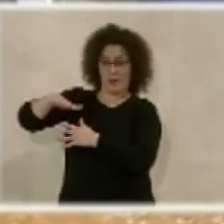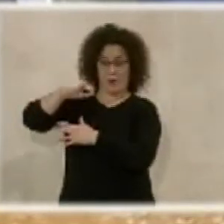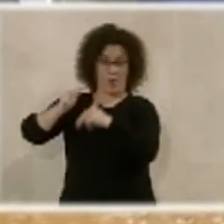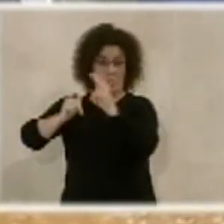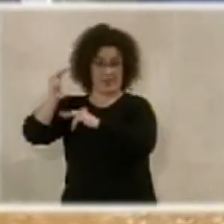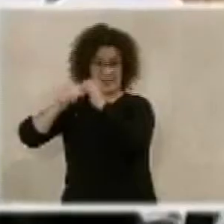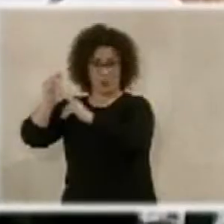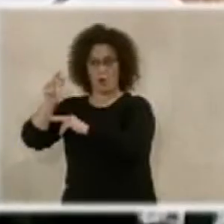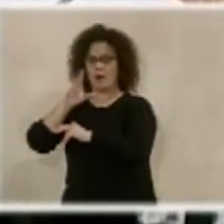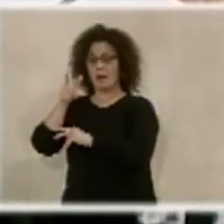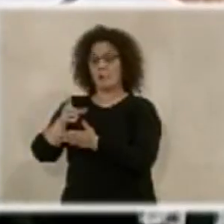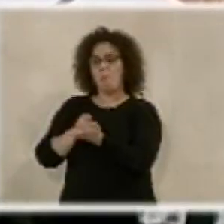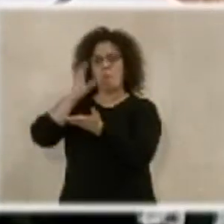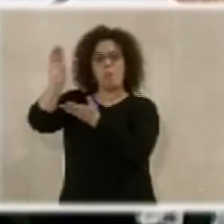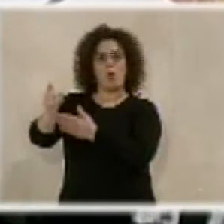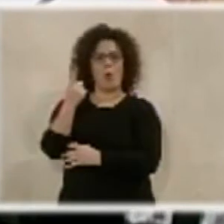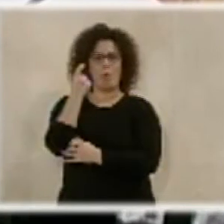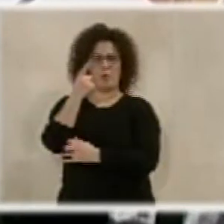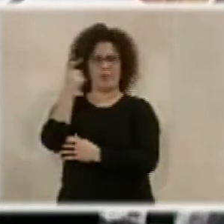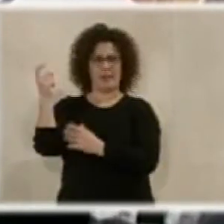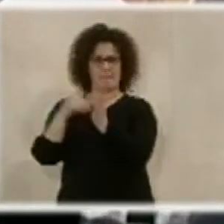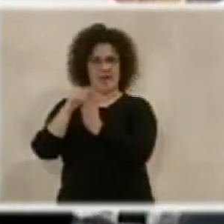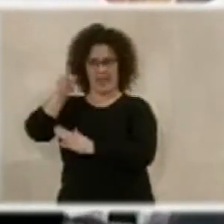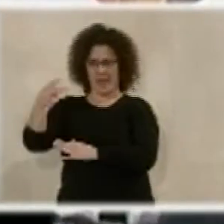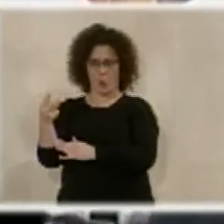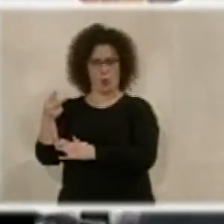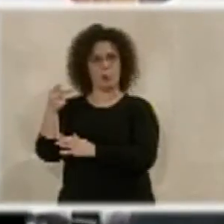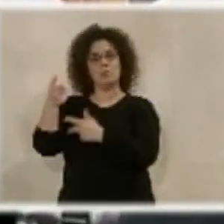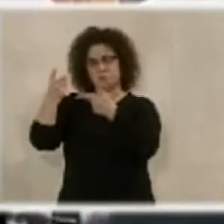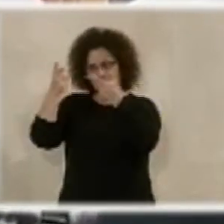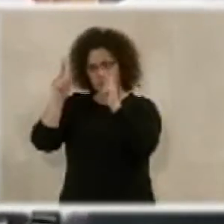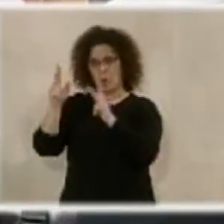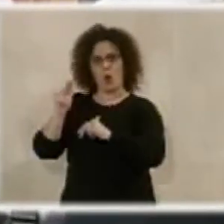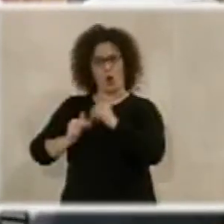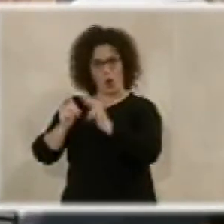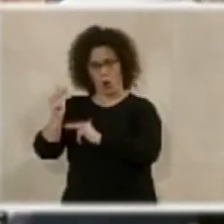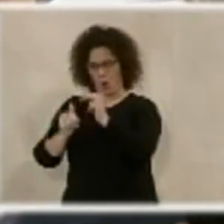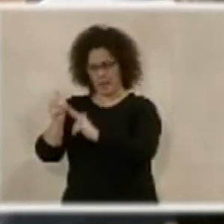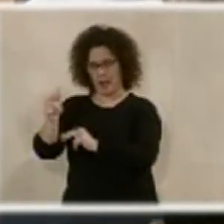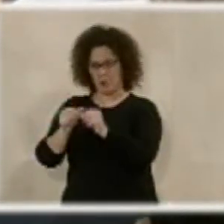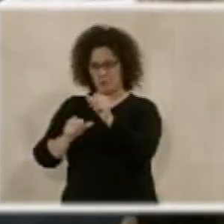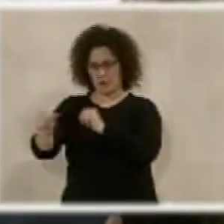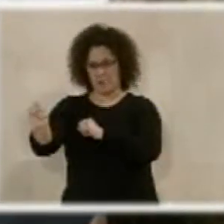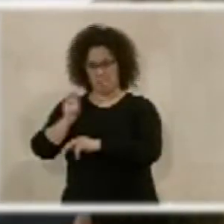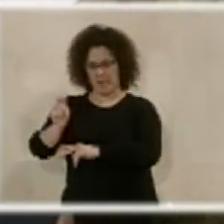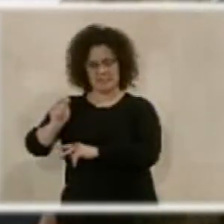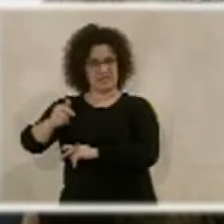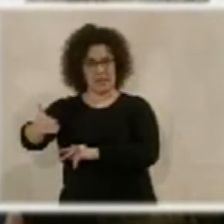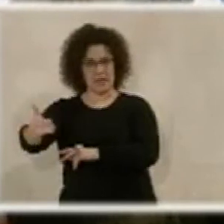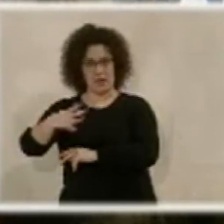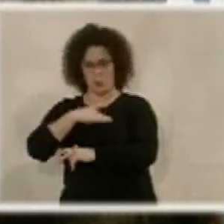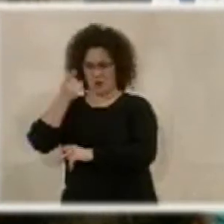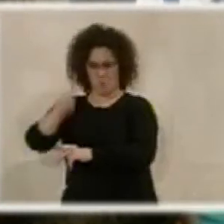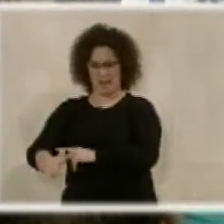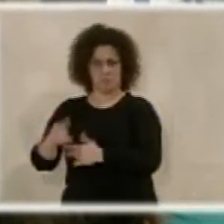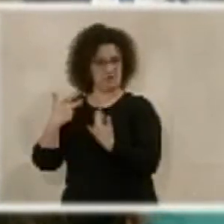con lo cual vamos a invertir un millón cien mil euros y eso va a ser una obra que se va a licitar en los próximos meses, probablemente antes